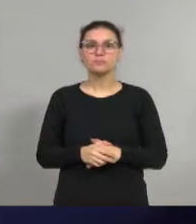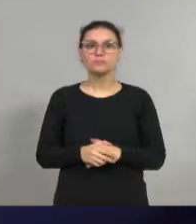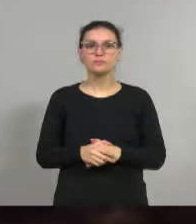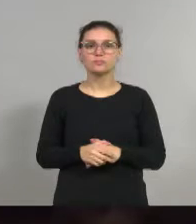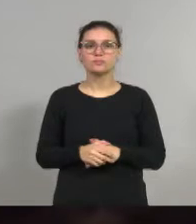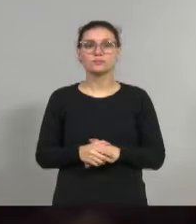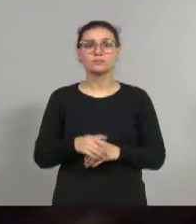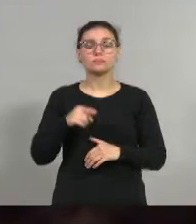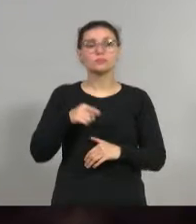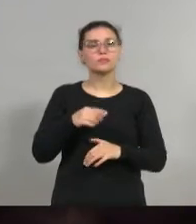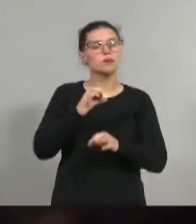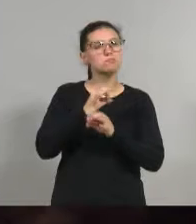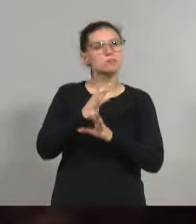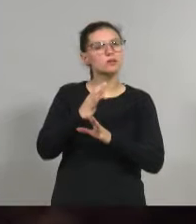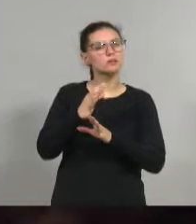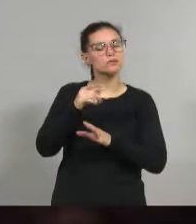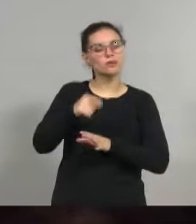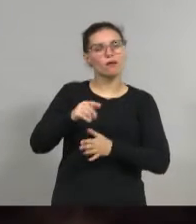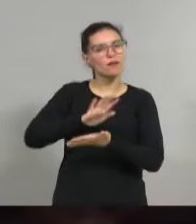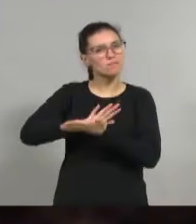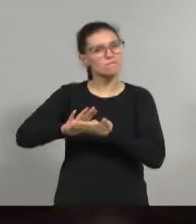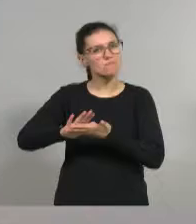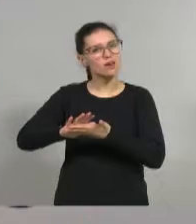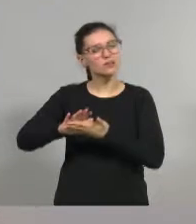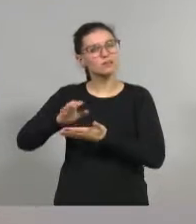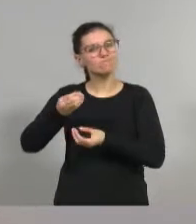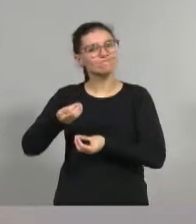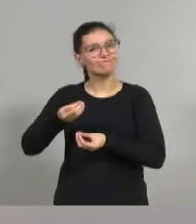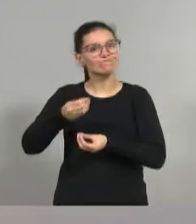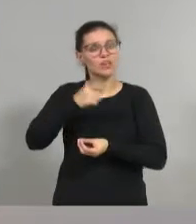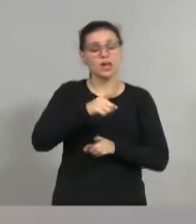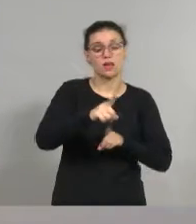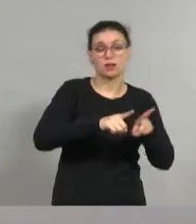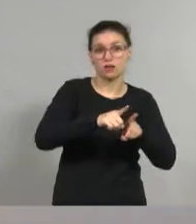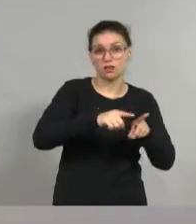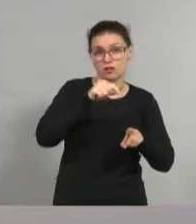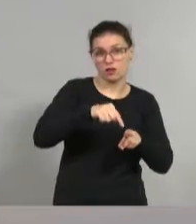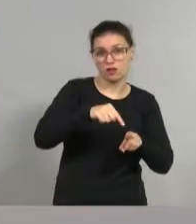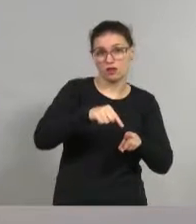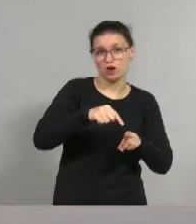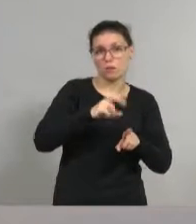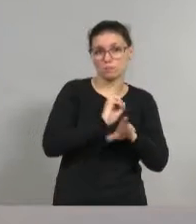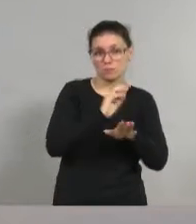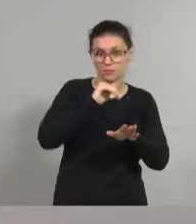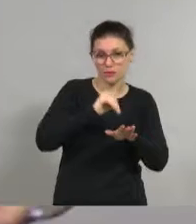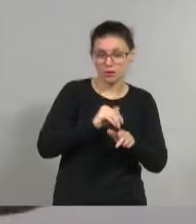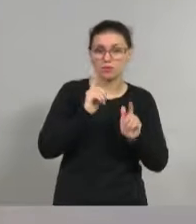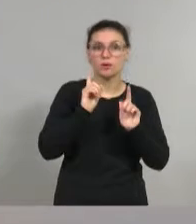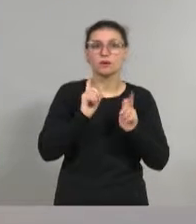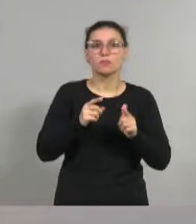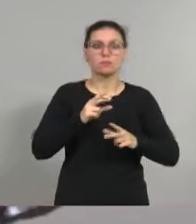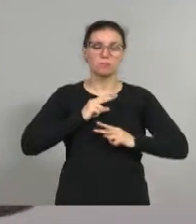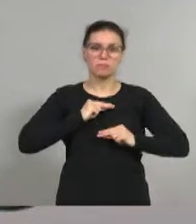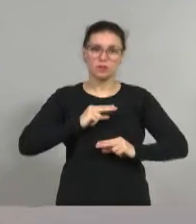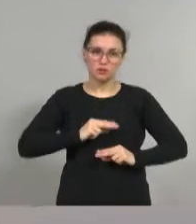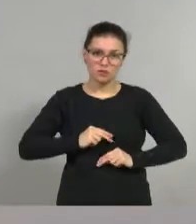Por ahí la particularidad que tenemos en Básicas es que además de dictarse carreras acá en Villa María, se dictan también carreras en Villa del